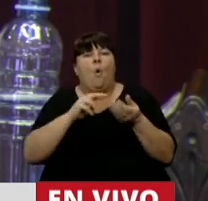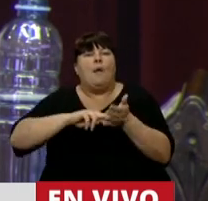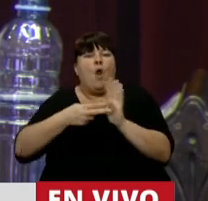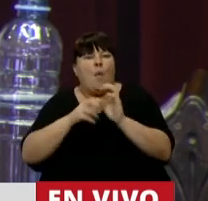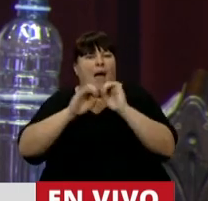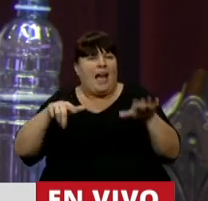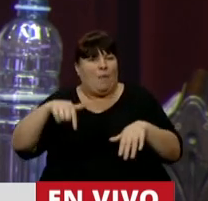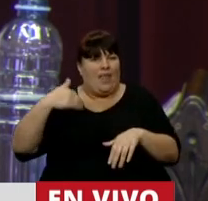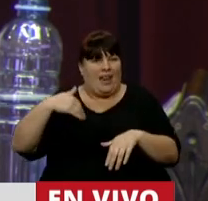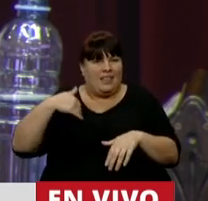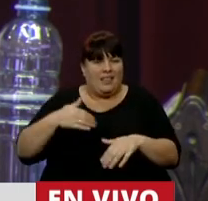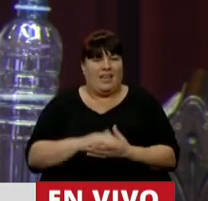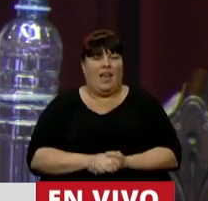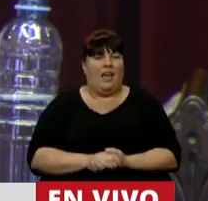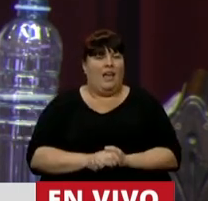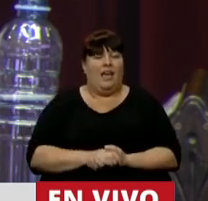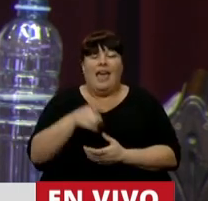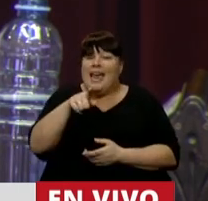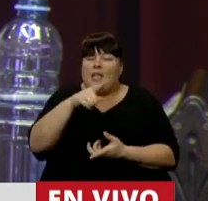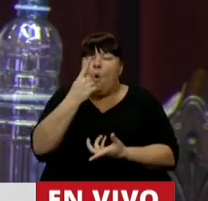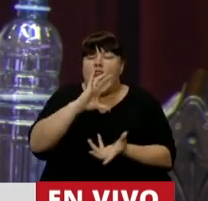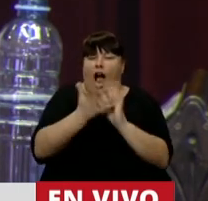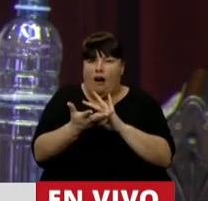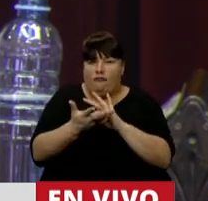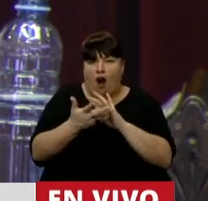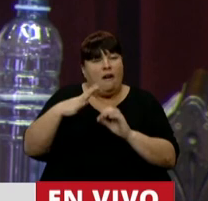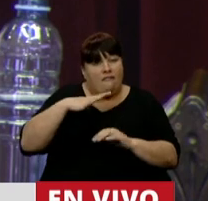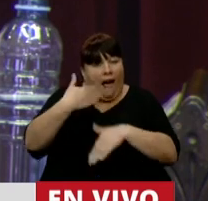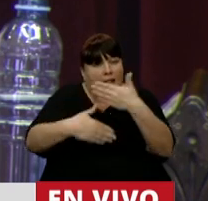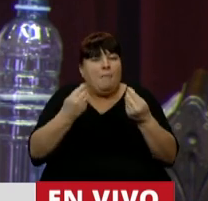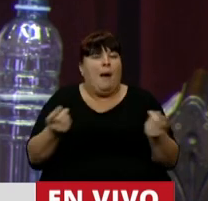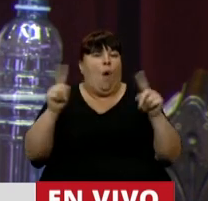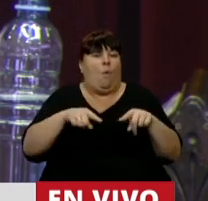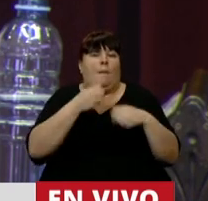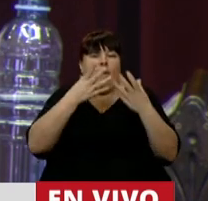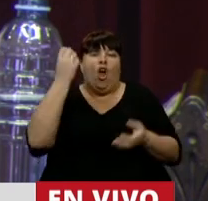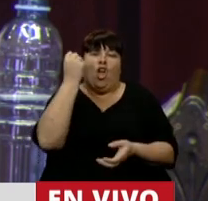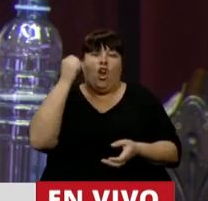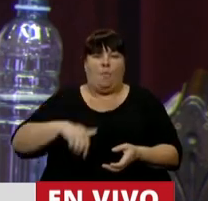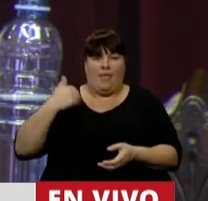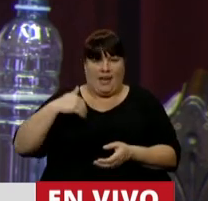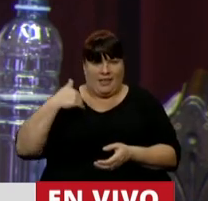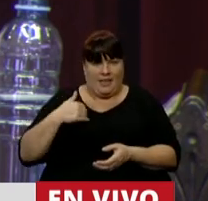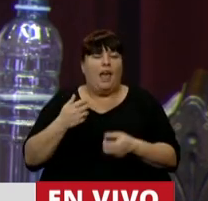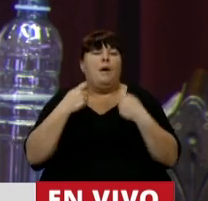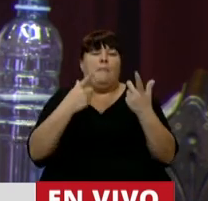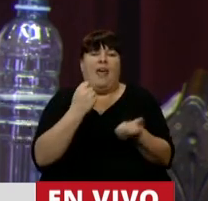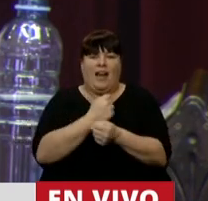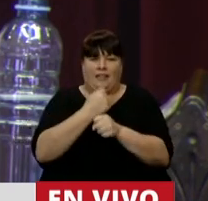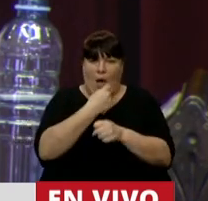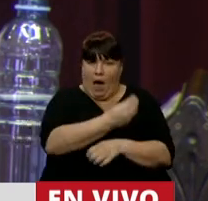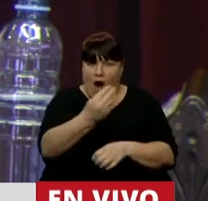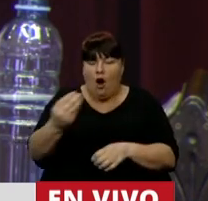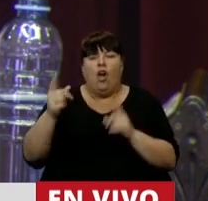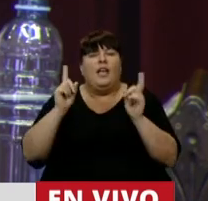estructurales que tenemos como país, es el único camino que nos queda para recuperar la economía de la Argentina, para generar trabajo